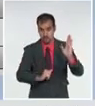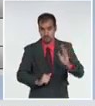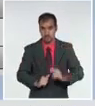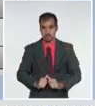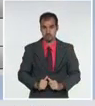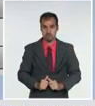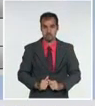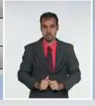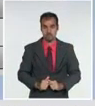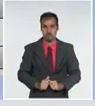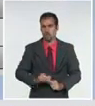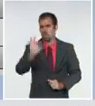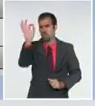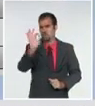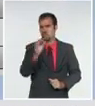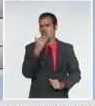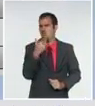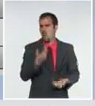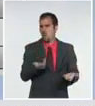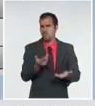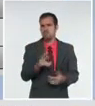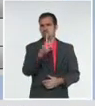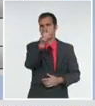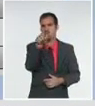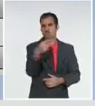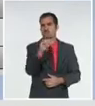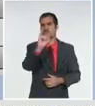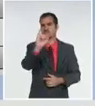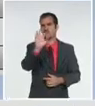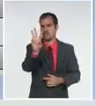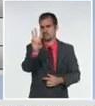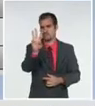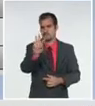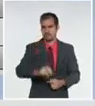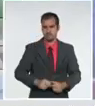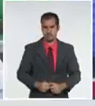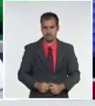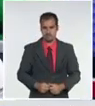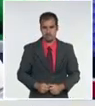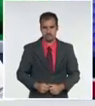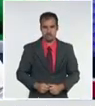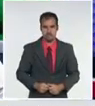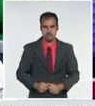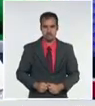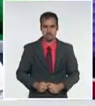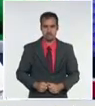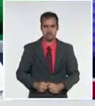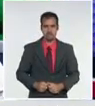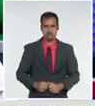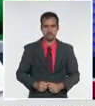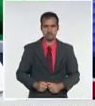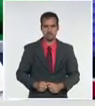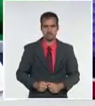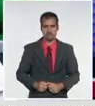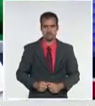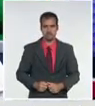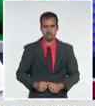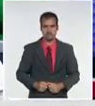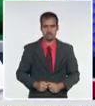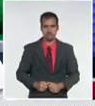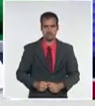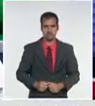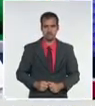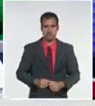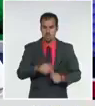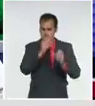de 2,63%. Se procesaron muestras de prácticamente